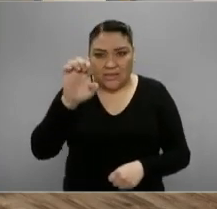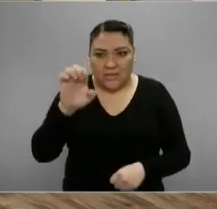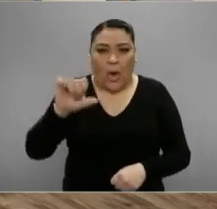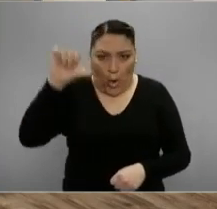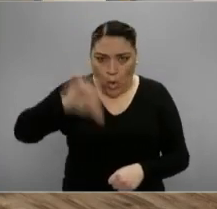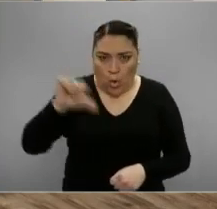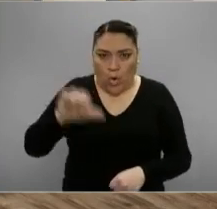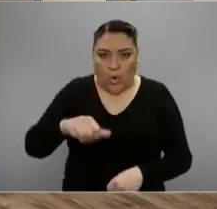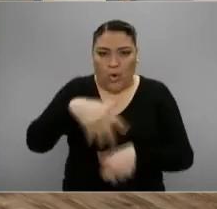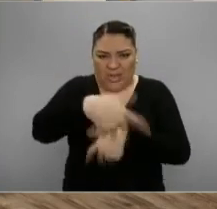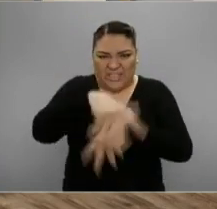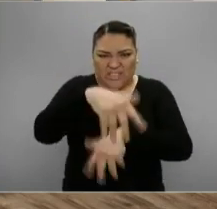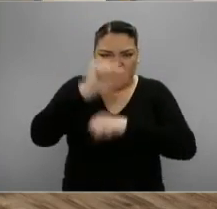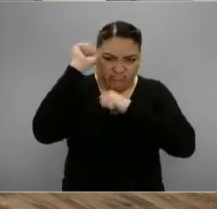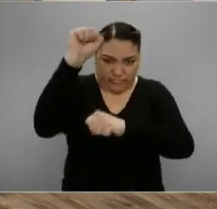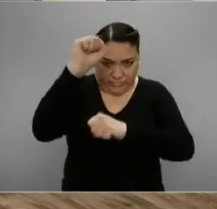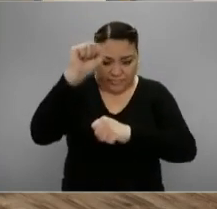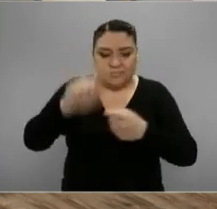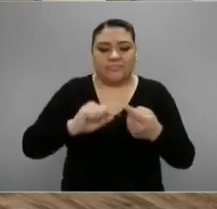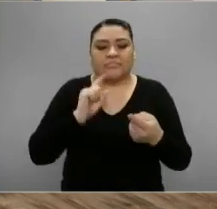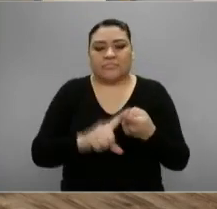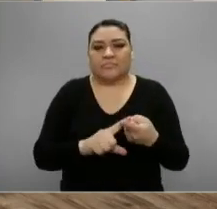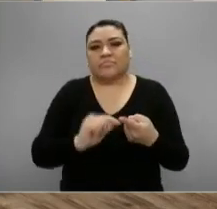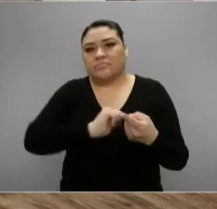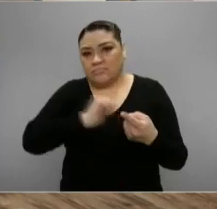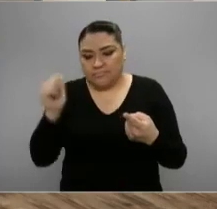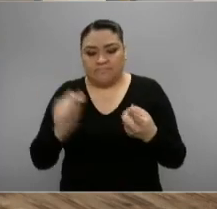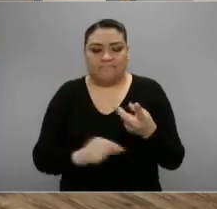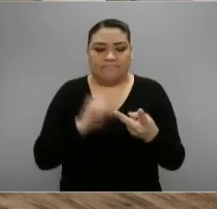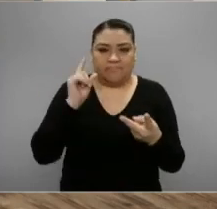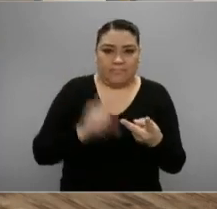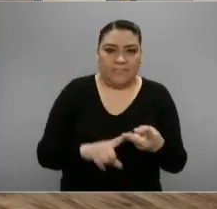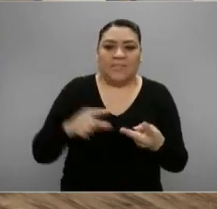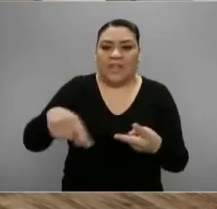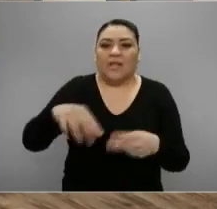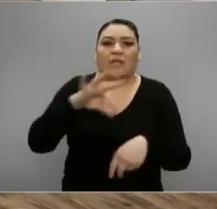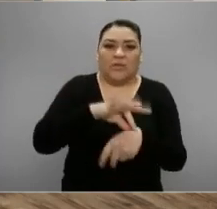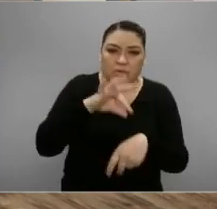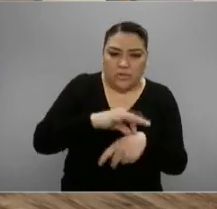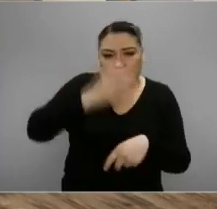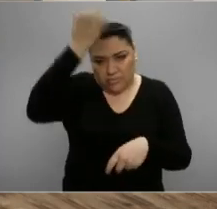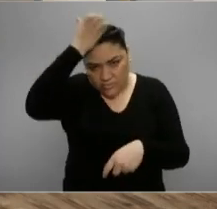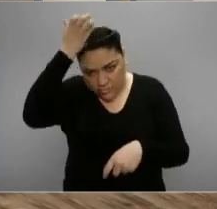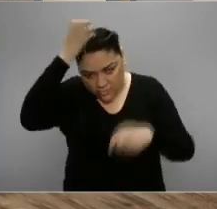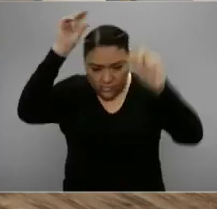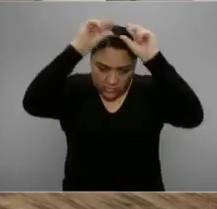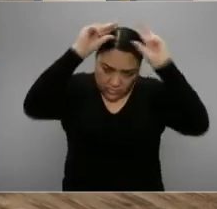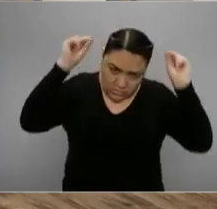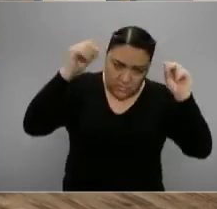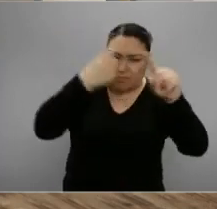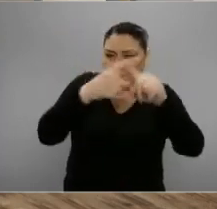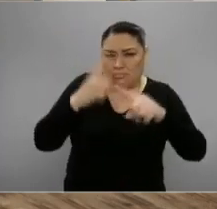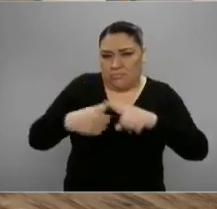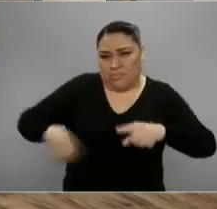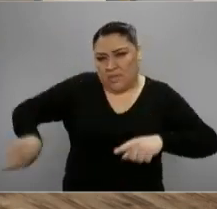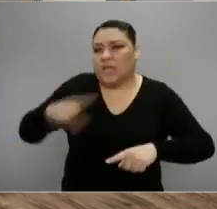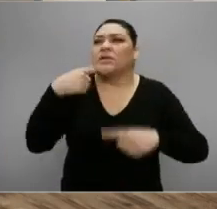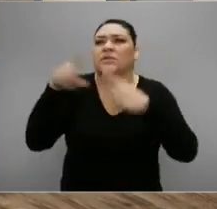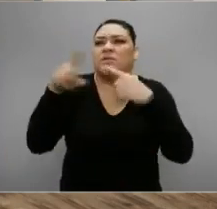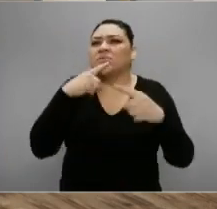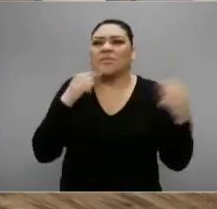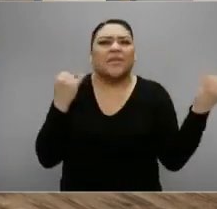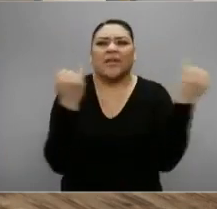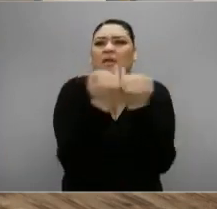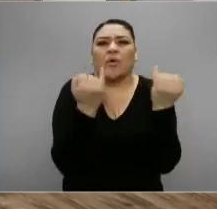el mismo día de hoy, hubo una protesta. Pues ahí participaron médicos, enfermeras, profesionales de la salud, están denunciando